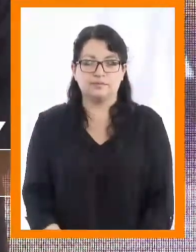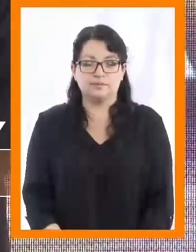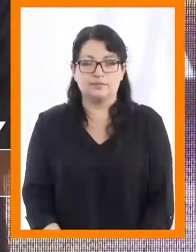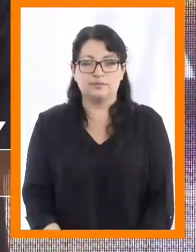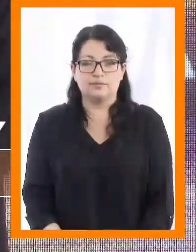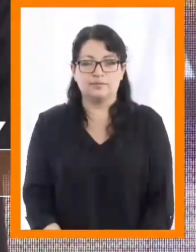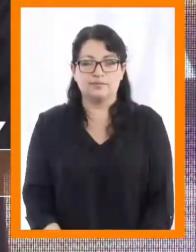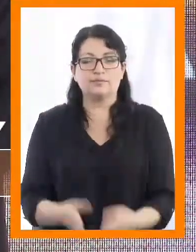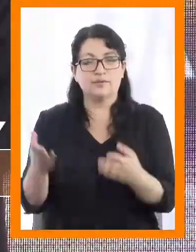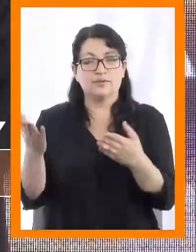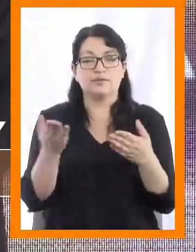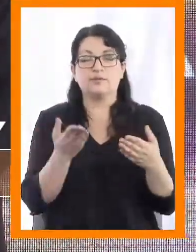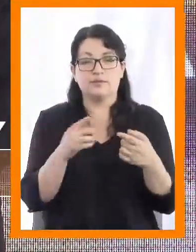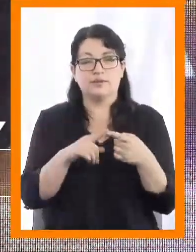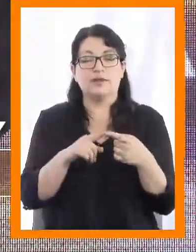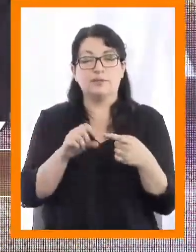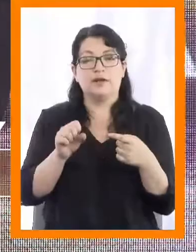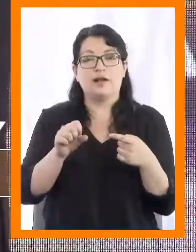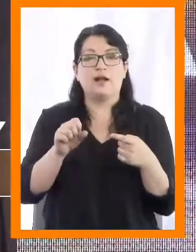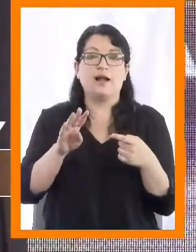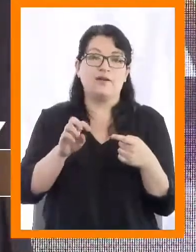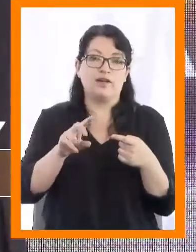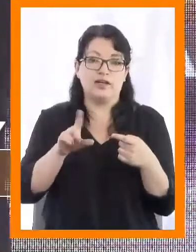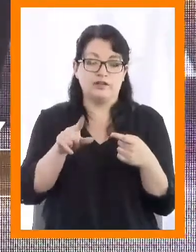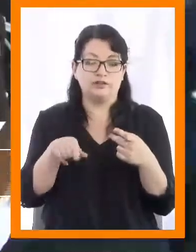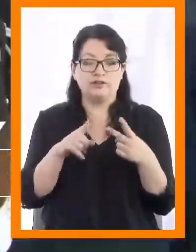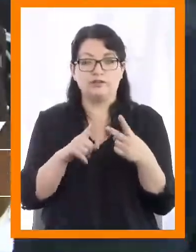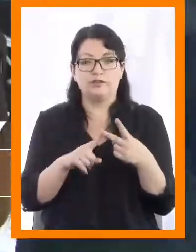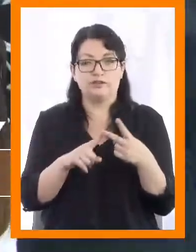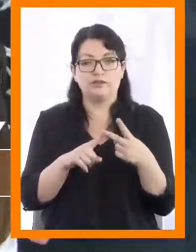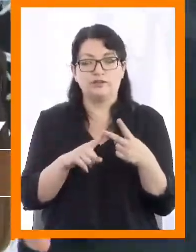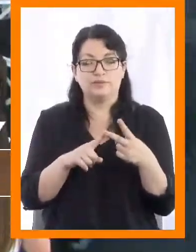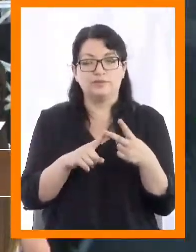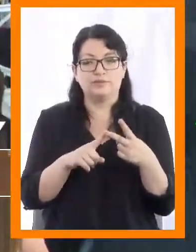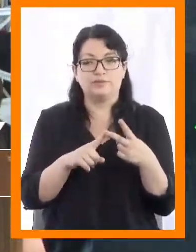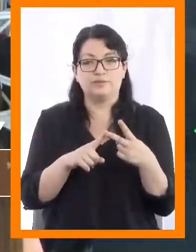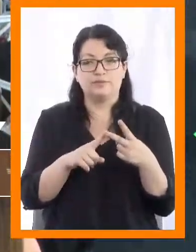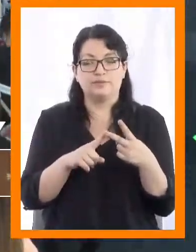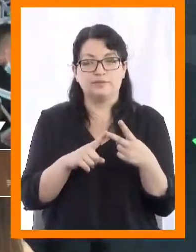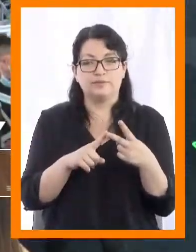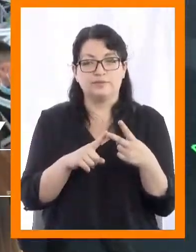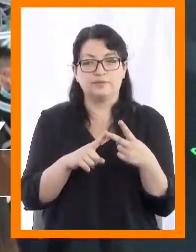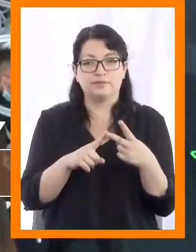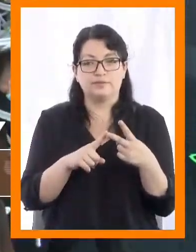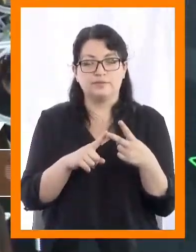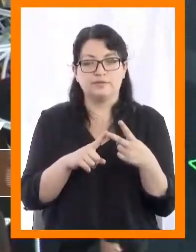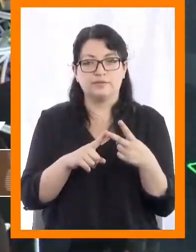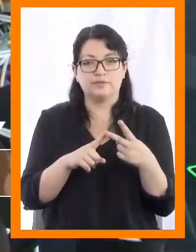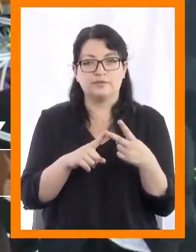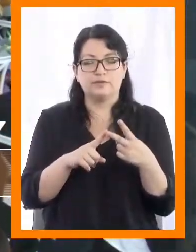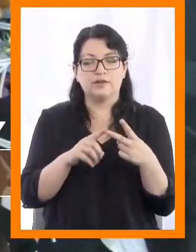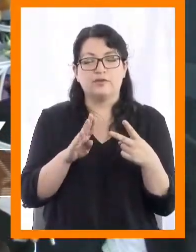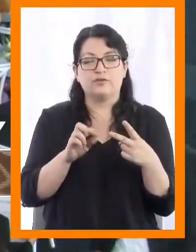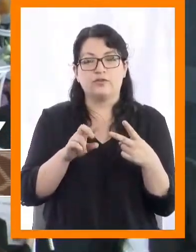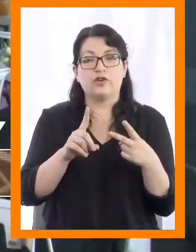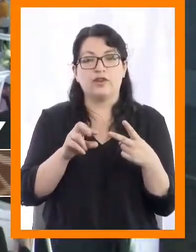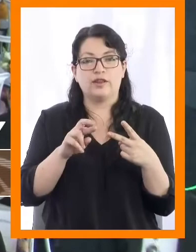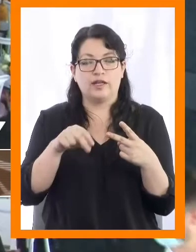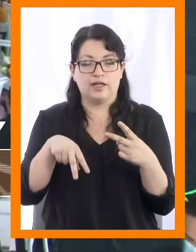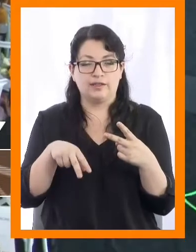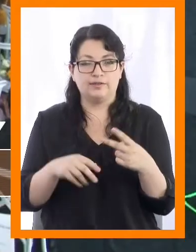Lucía Ávalos Palomino, Scarlett Monserrat Bodran Estai.